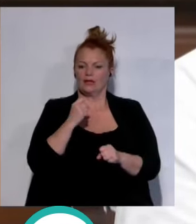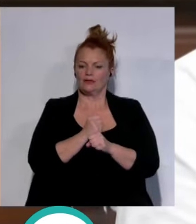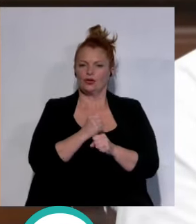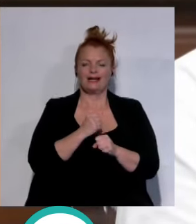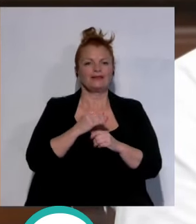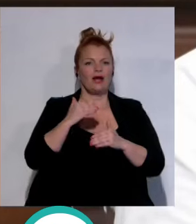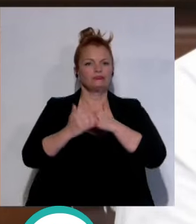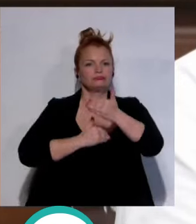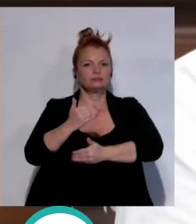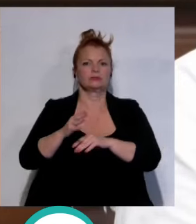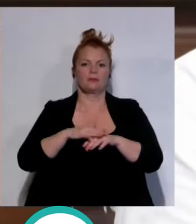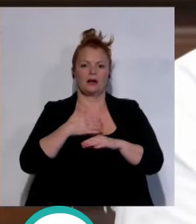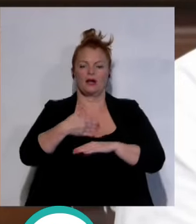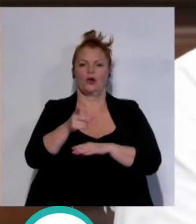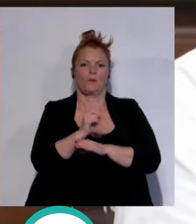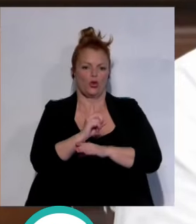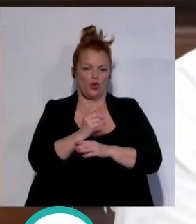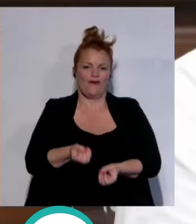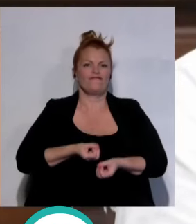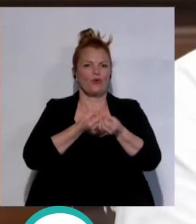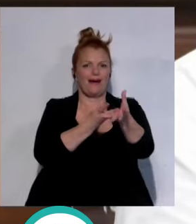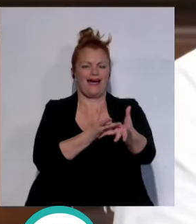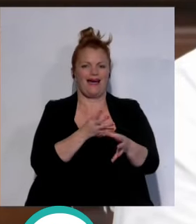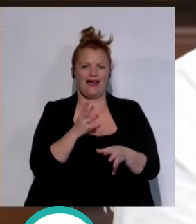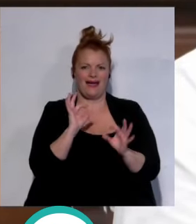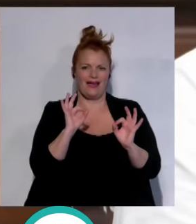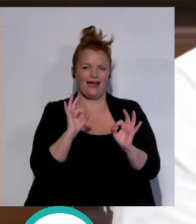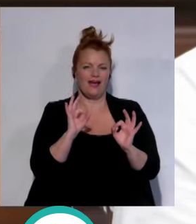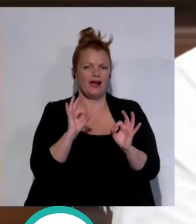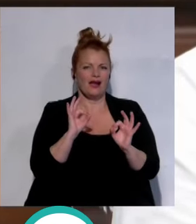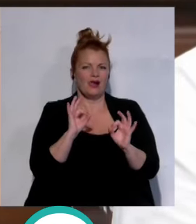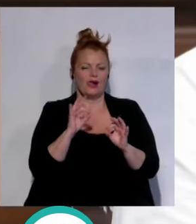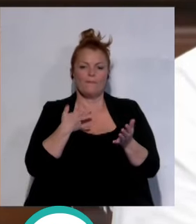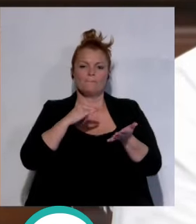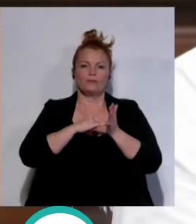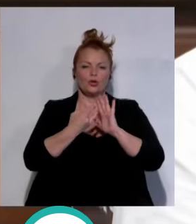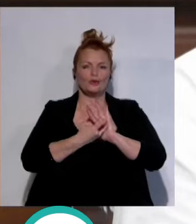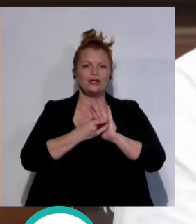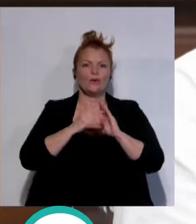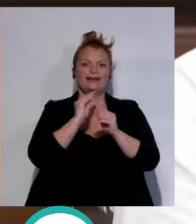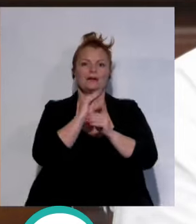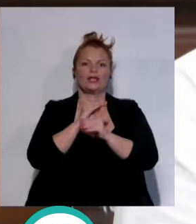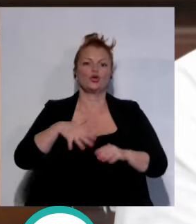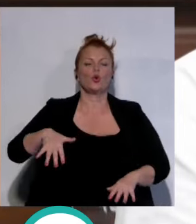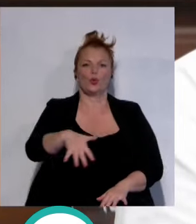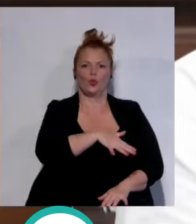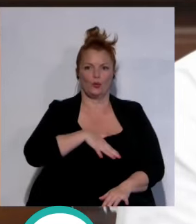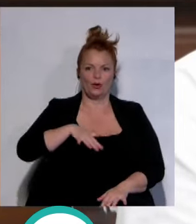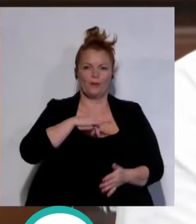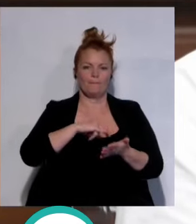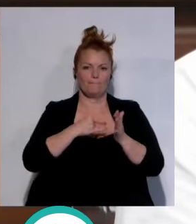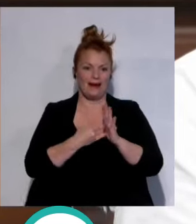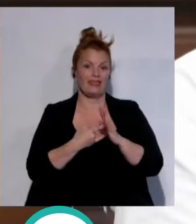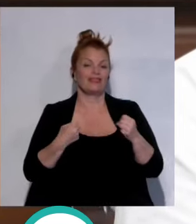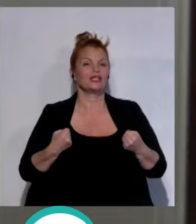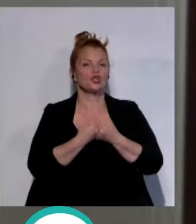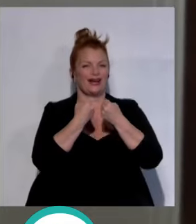trabajando para pronto informarle sobre el proyecto sobre el mantenimiento urbano el plan de choque